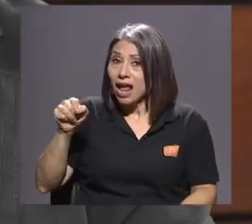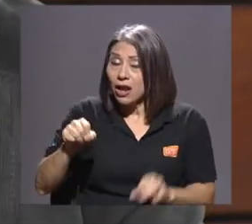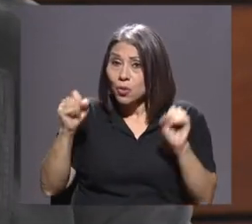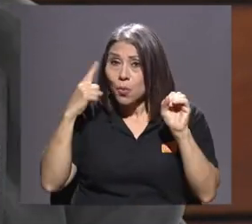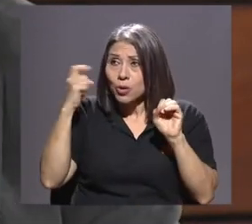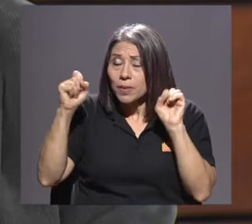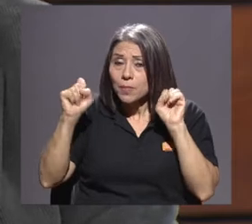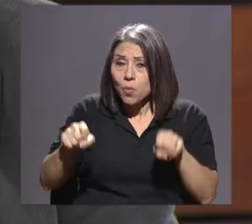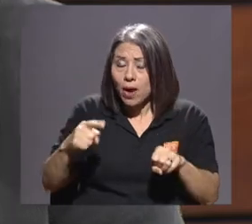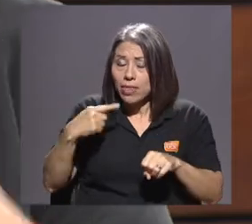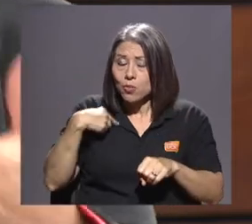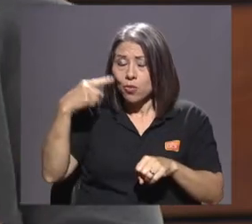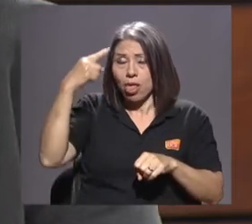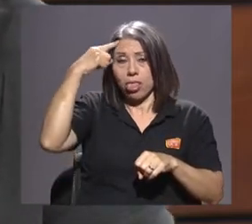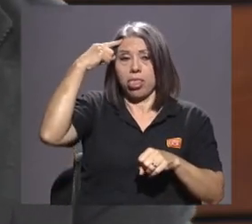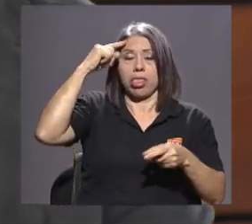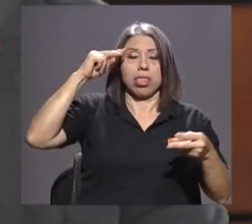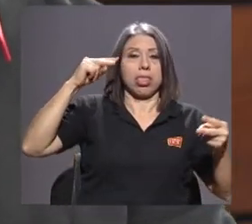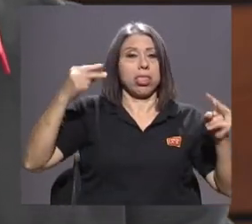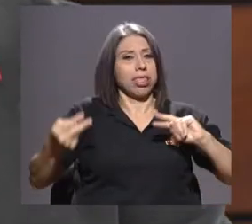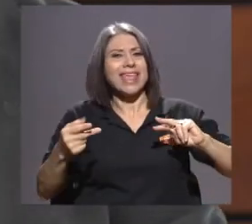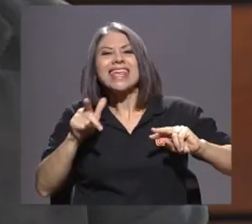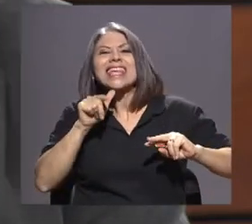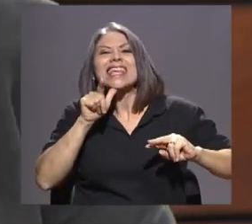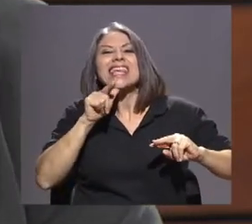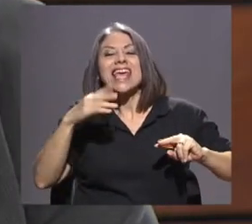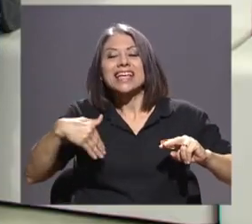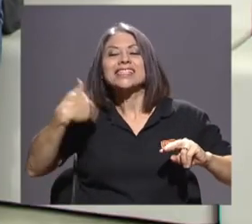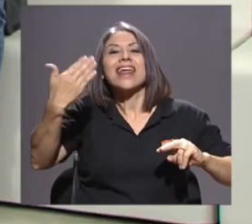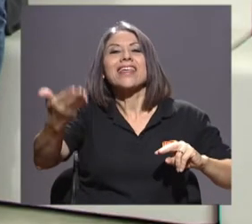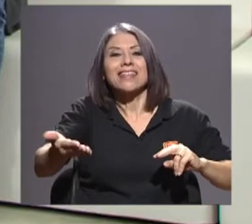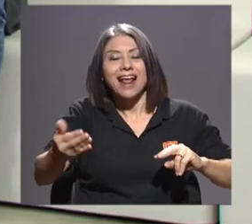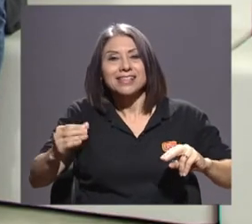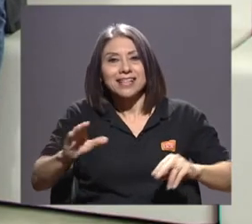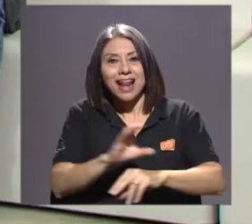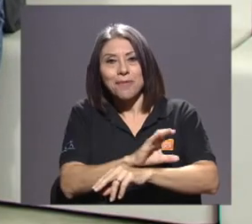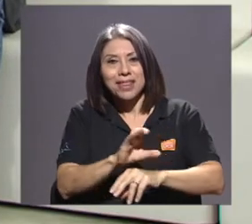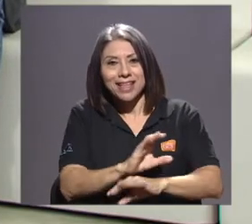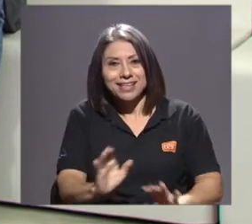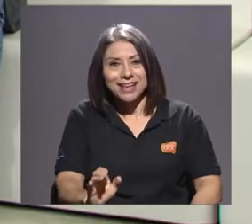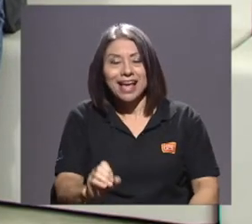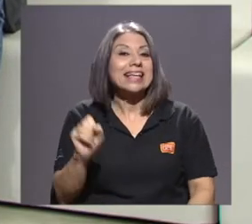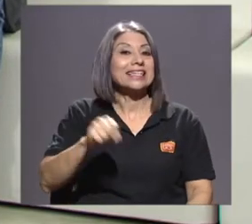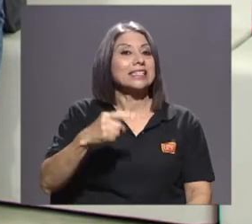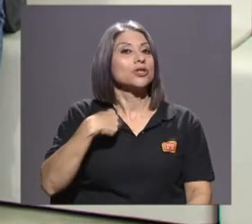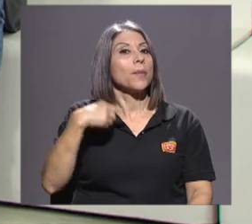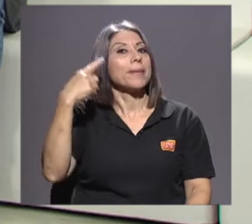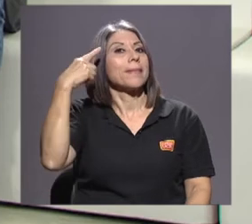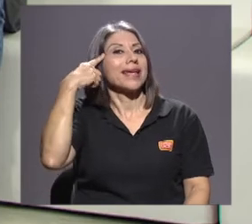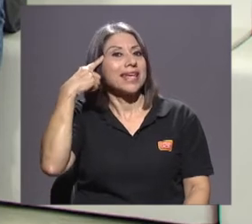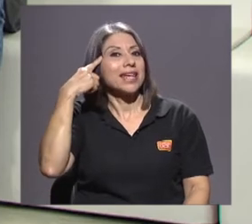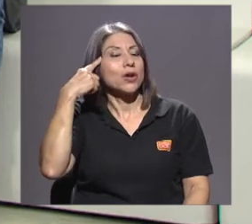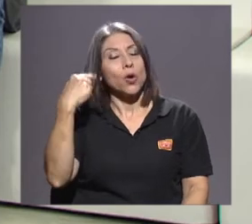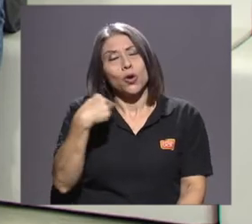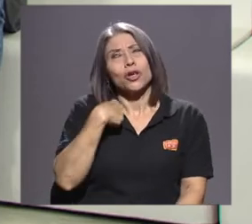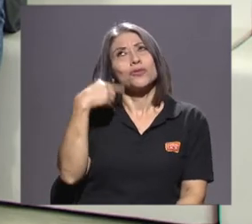imagen que es totalmente distorsionada de quién está detrás de Efectivamente. Y yo me imagino que es este ideal que tengo, que he construido